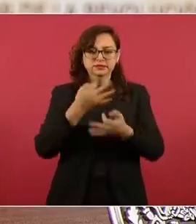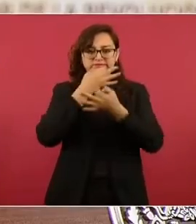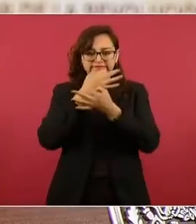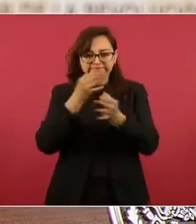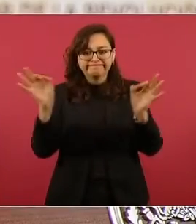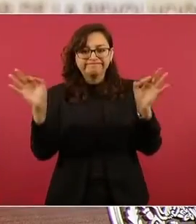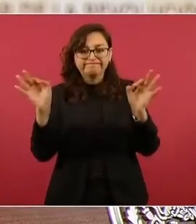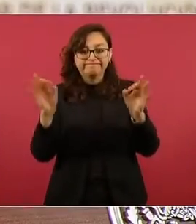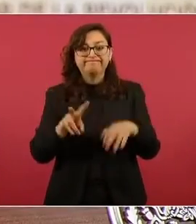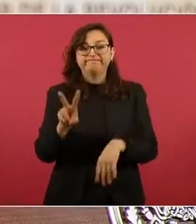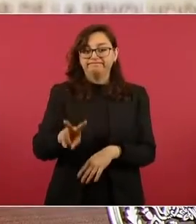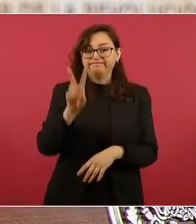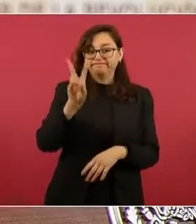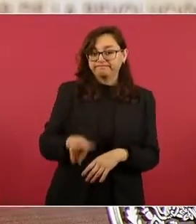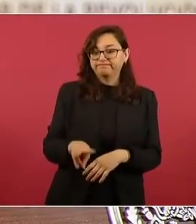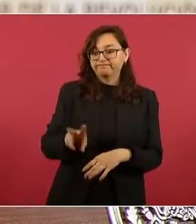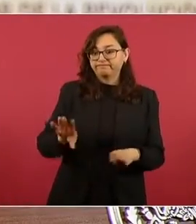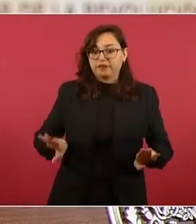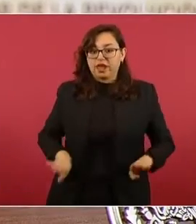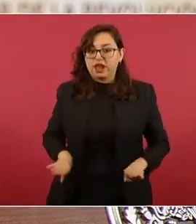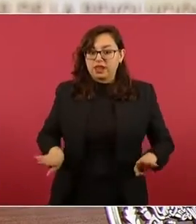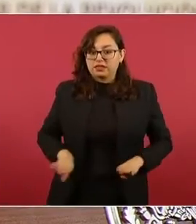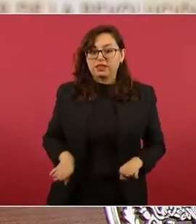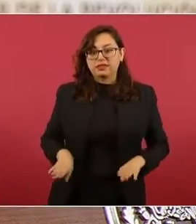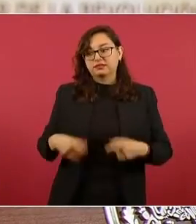porque sí hubo un cambio de estilo,